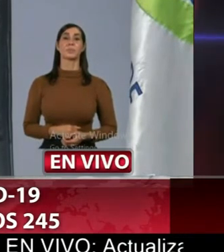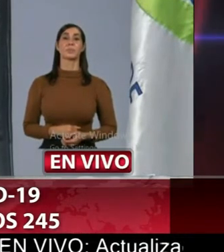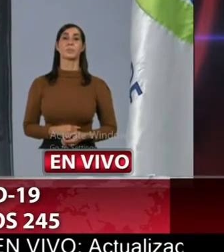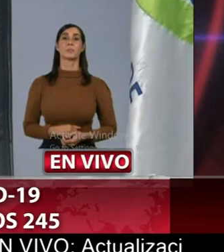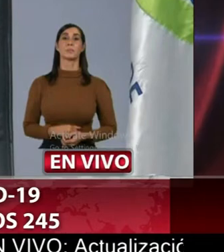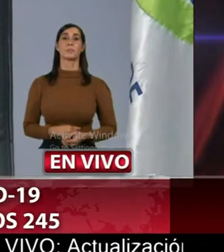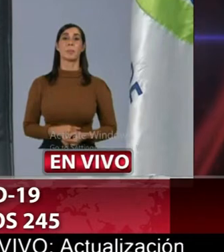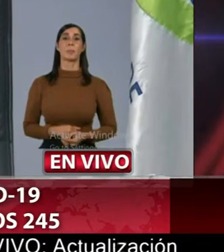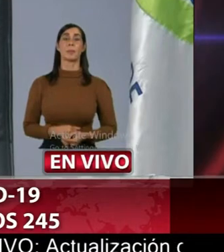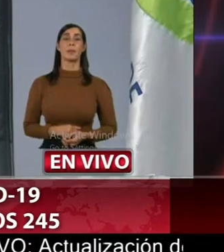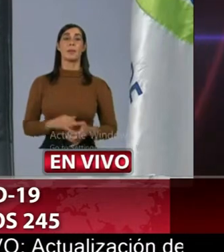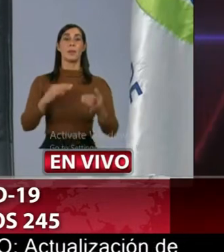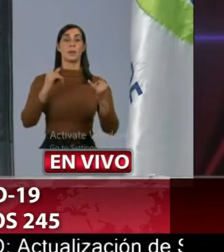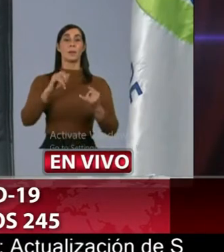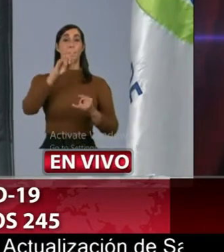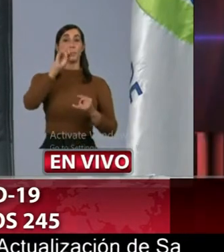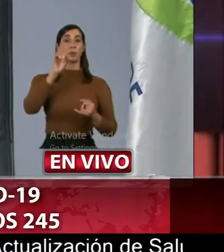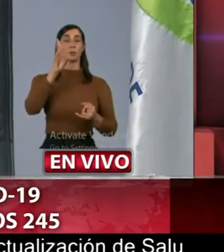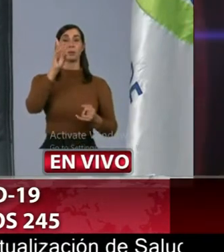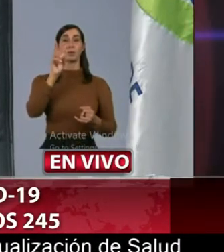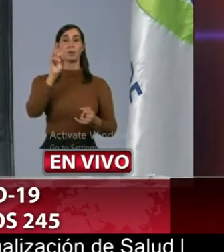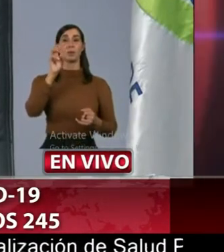bueno pasamos a daniel cántara